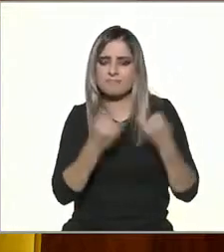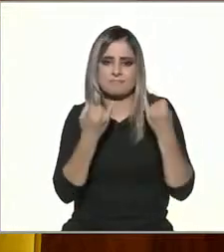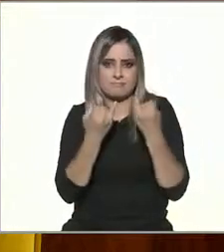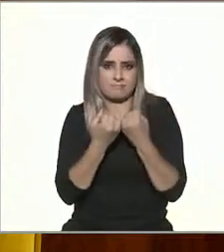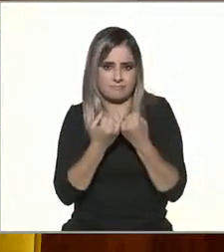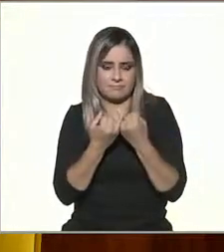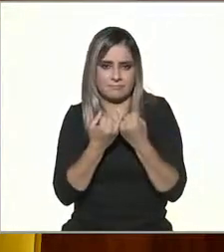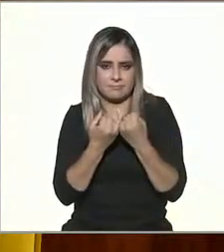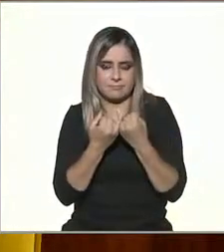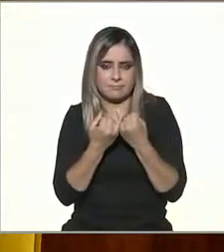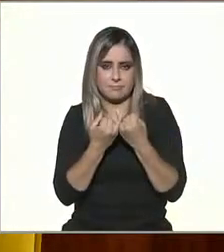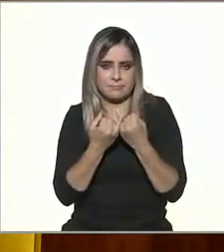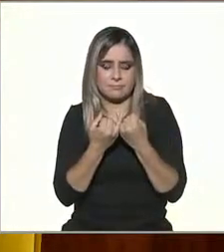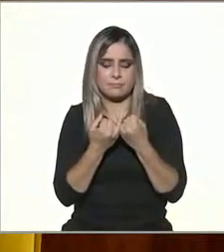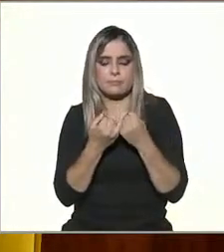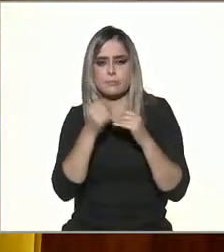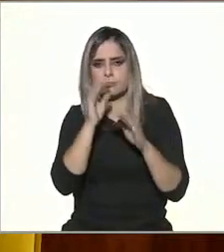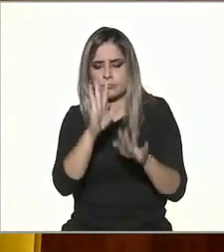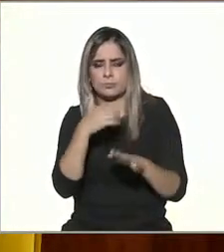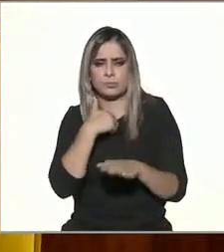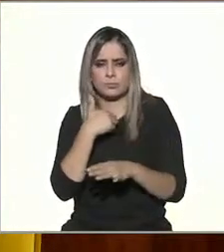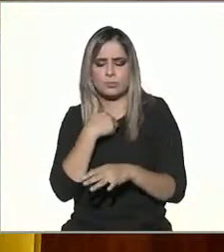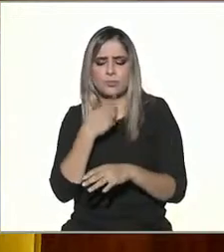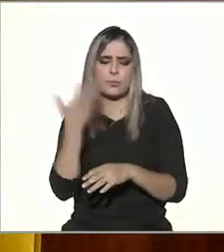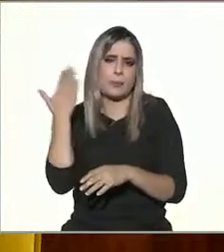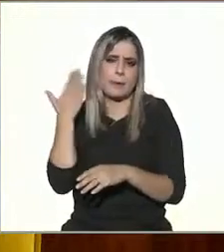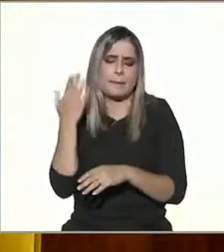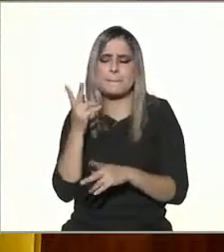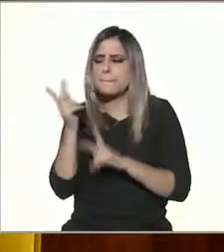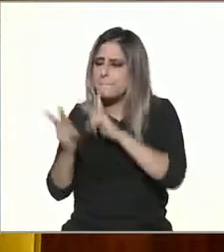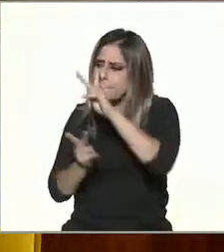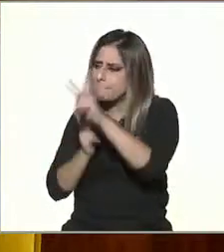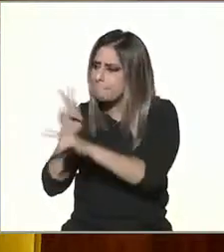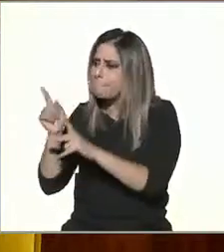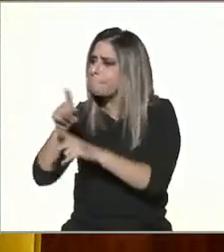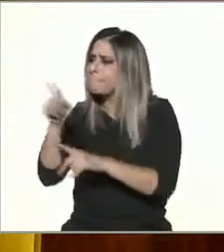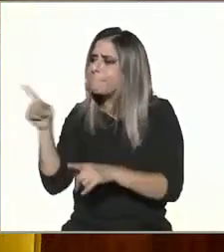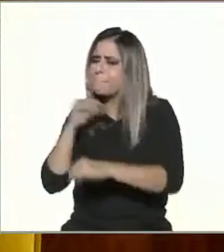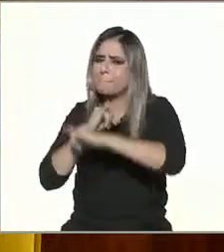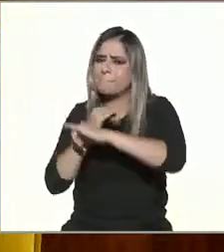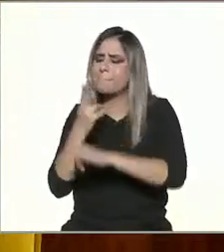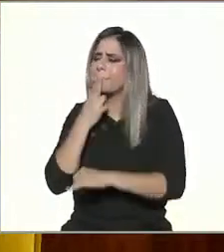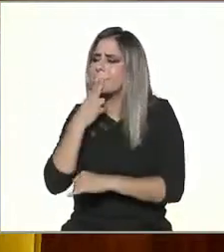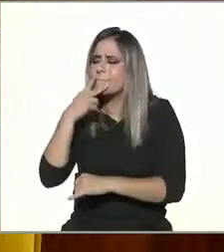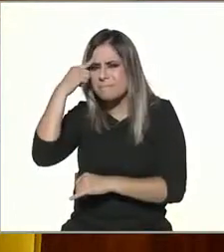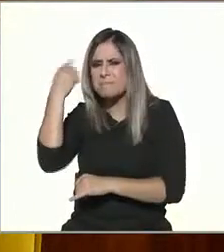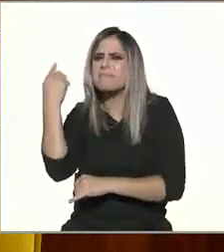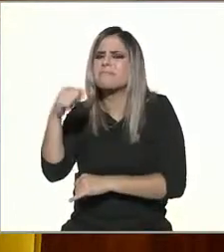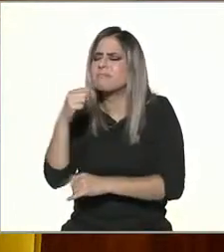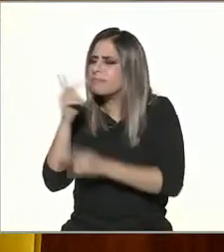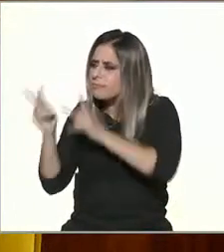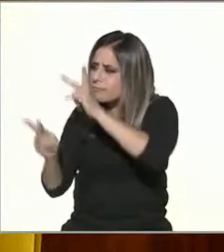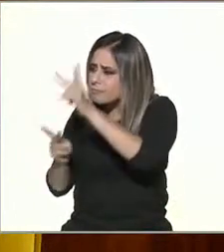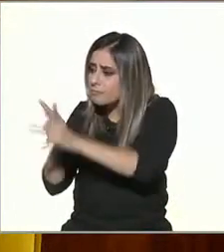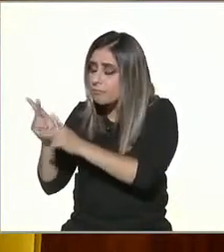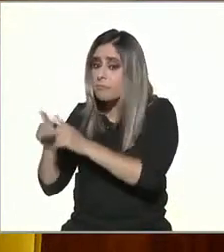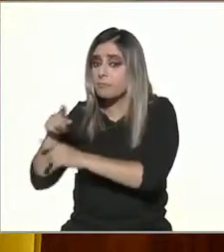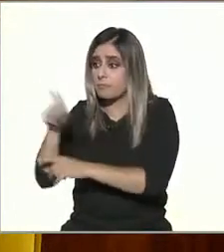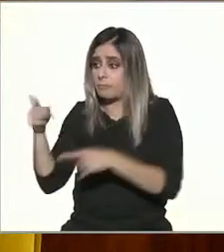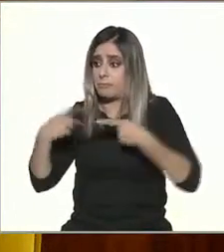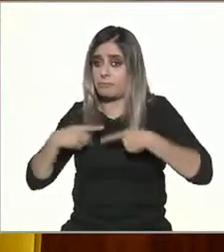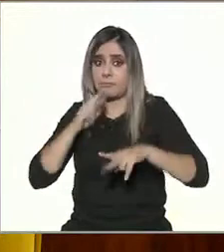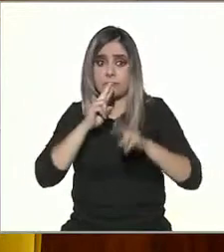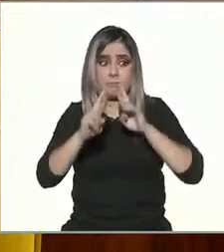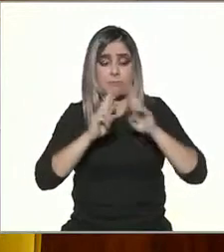Nosotros hemos identificado algunas en las encuestas, ahora que comentabas, para qué lo utilizamos. Prácticamente el 94